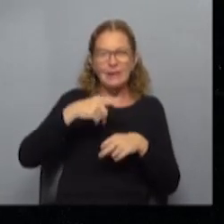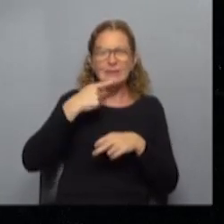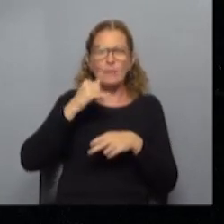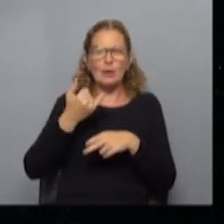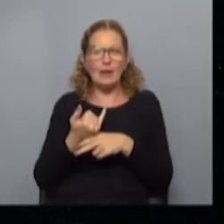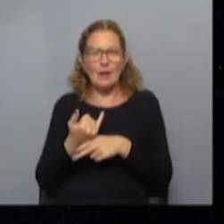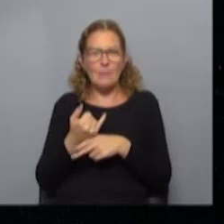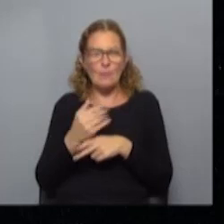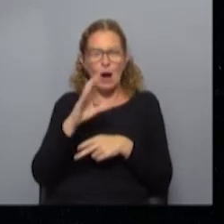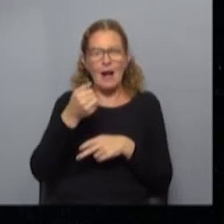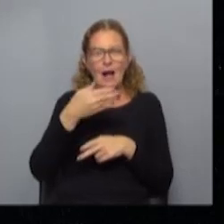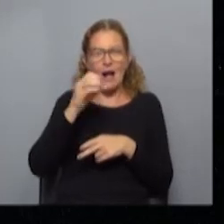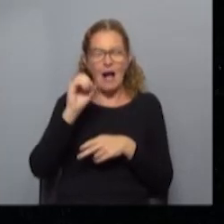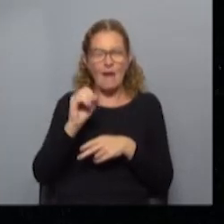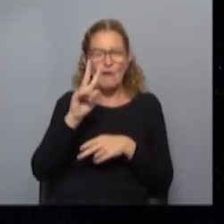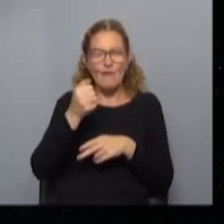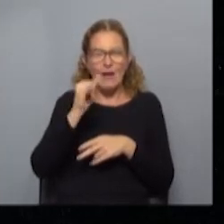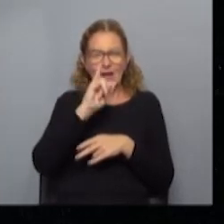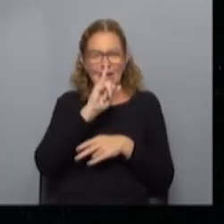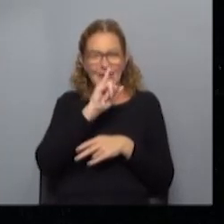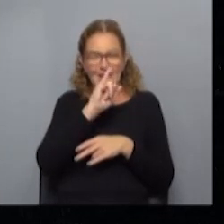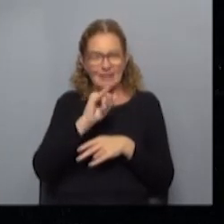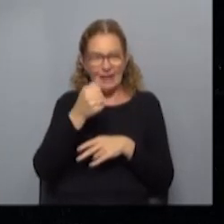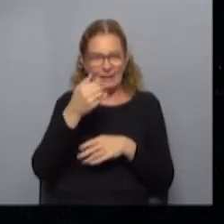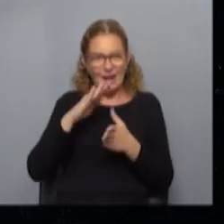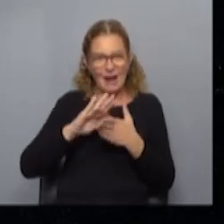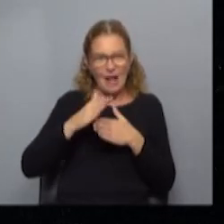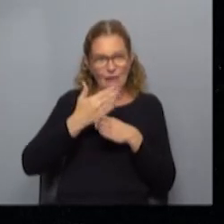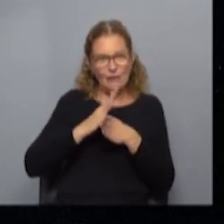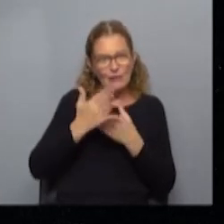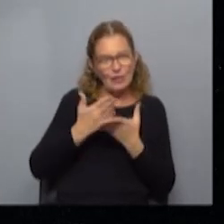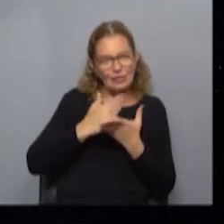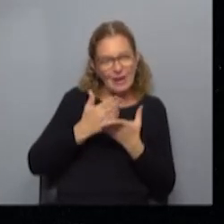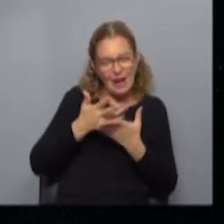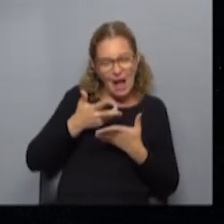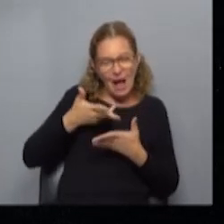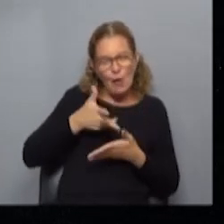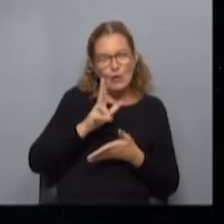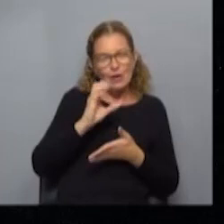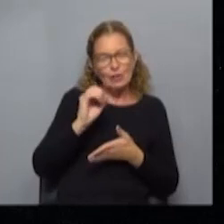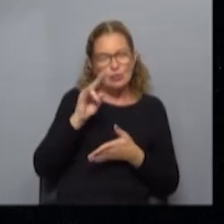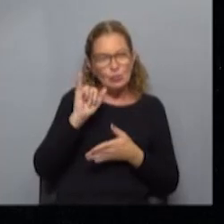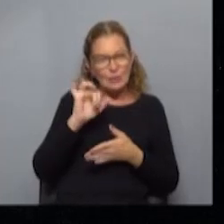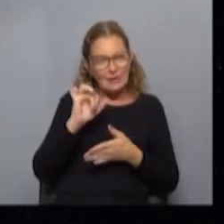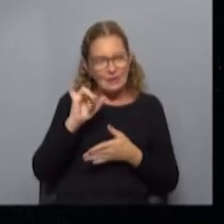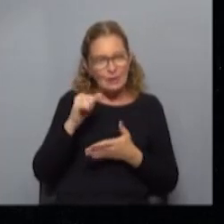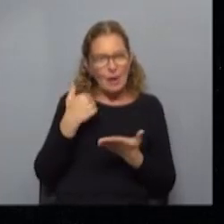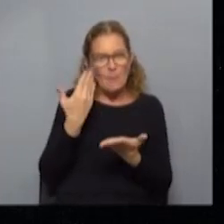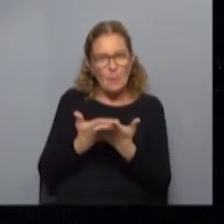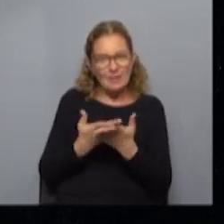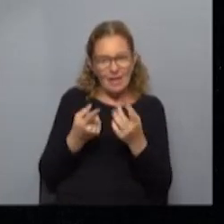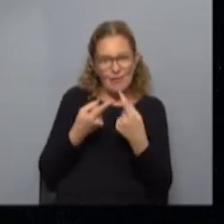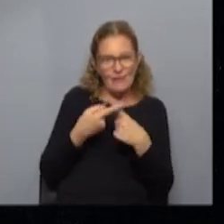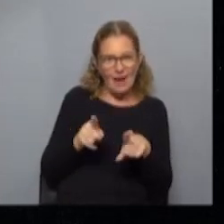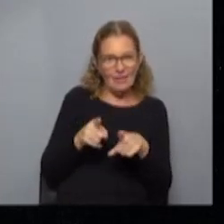ejemplo, Cabo Poloño, Barra de Balizas, en la propia frontera con el Chuy que ahora viene con una propuesta totalmente